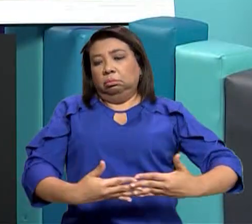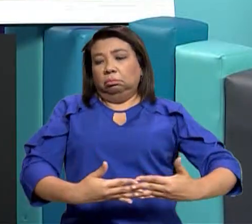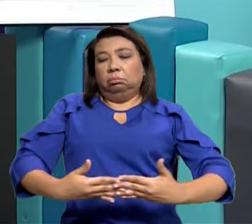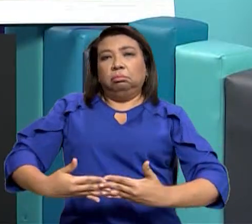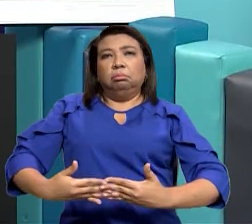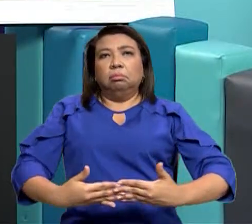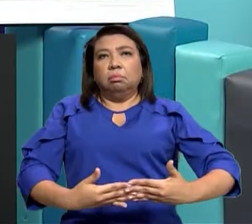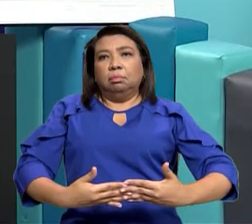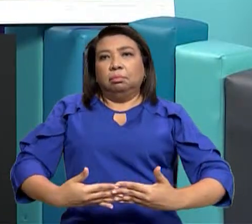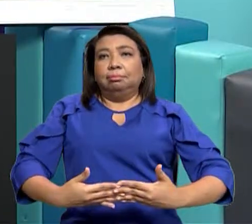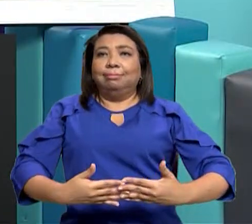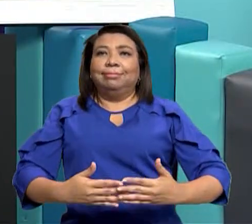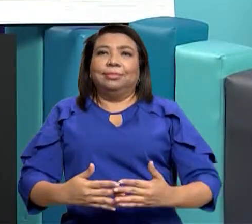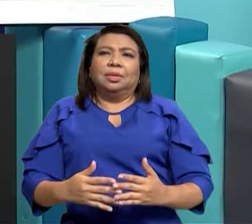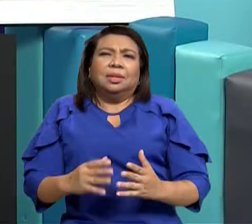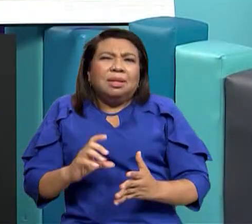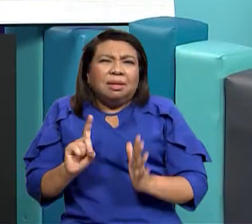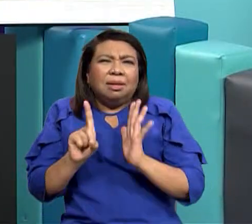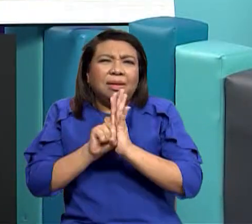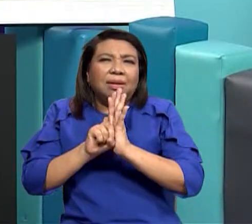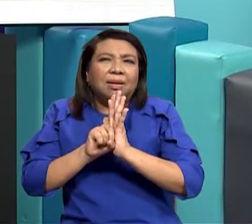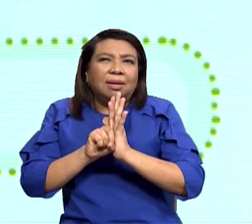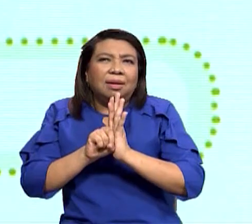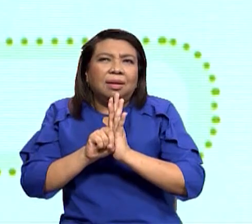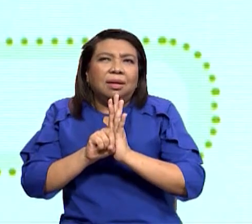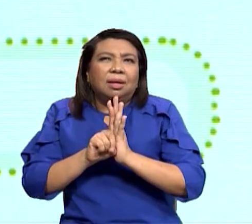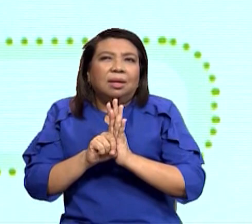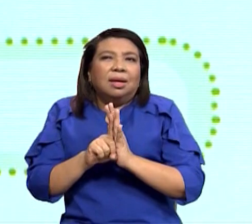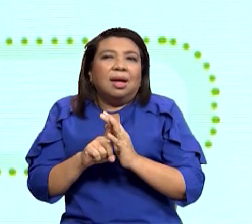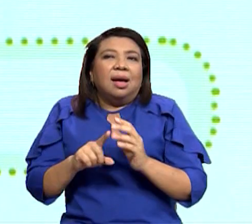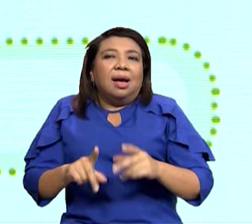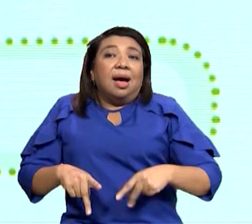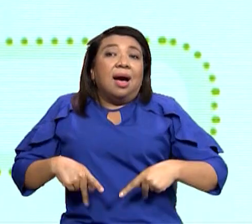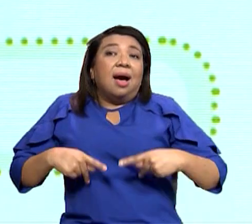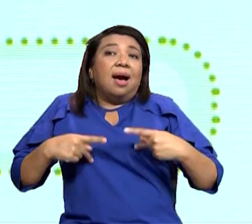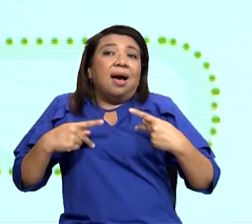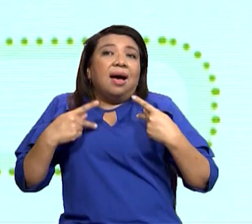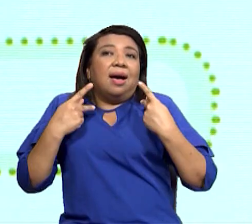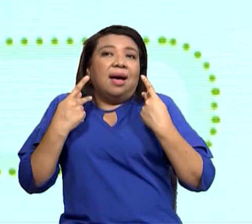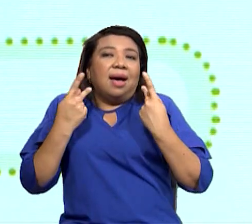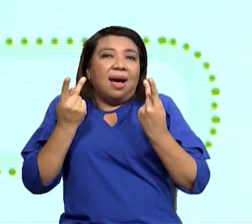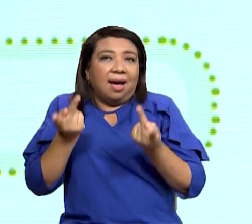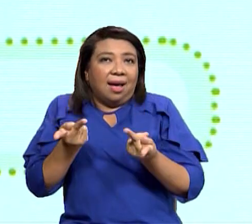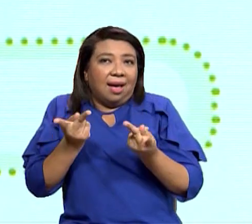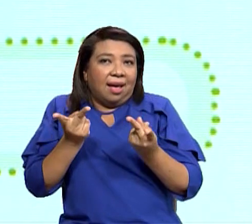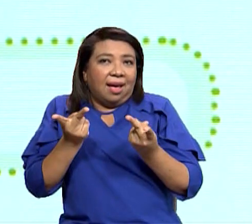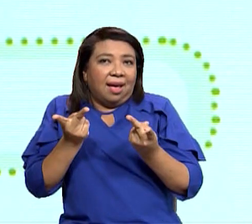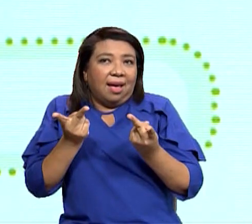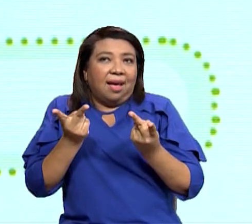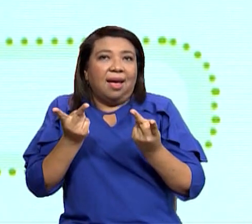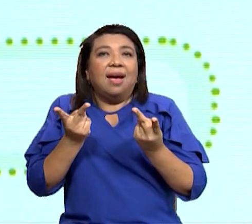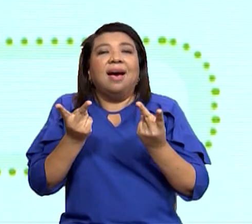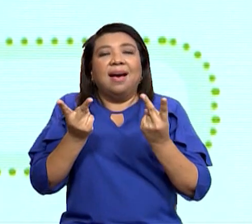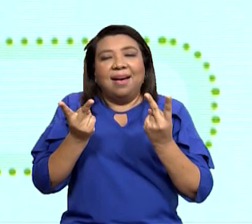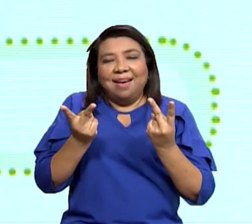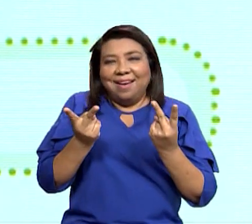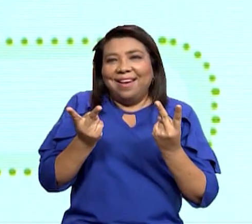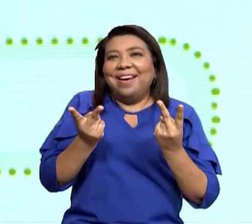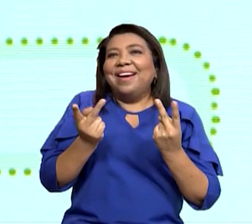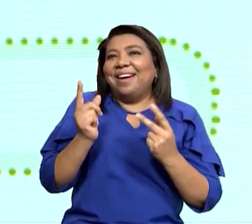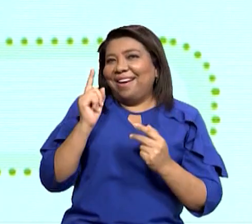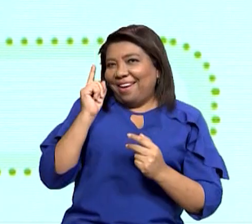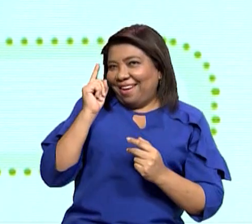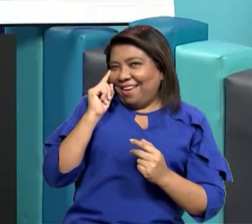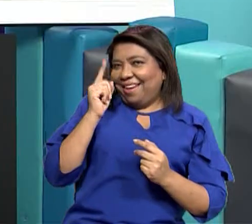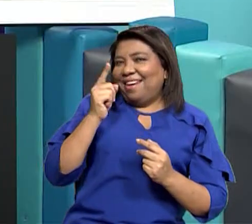imagen es un bebé en unas manos y qué significa eso que tenemos derecho que la vida toda persona tiene